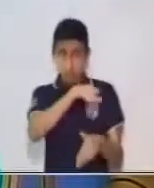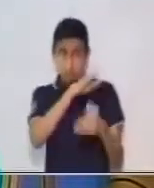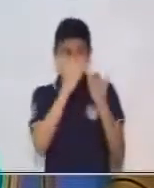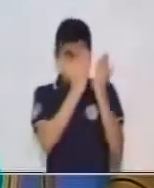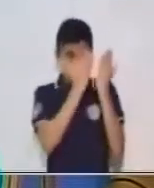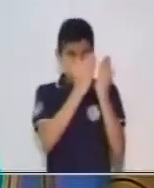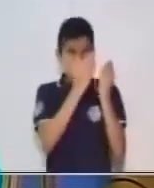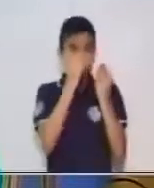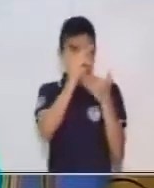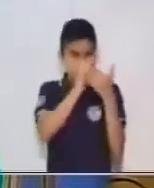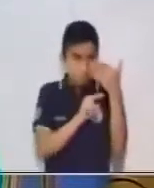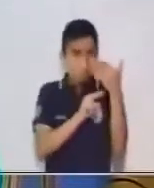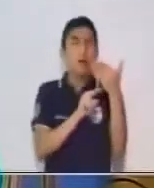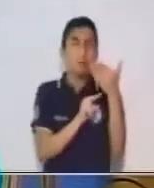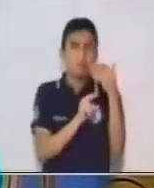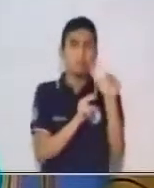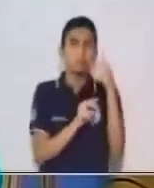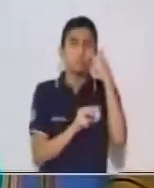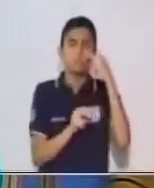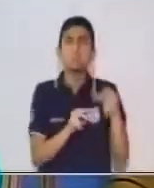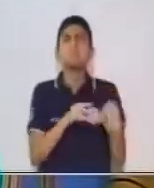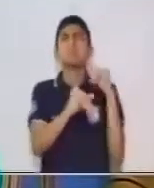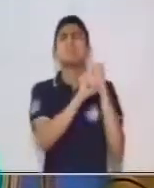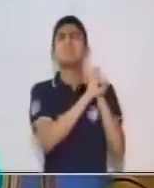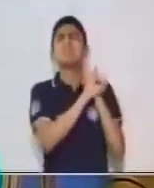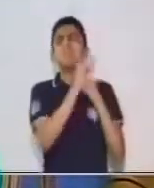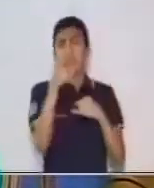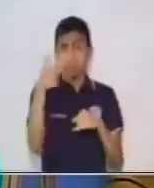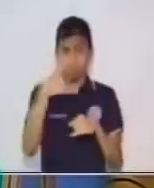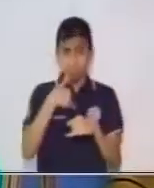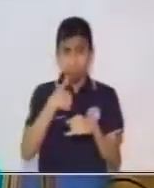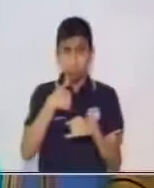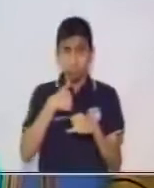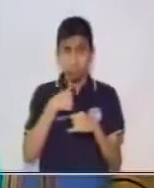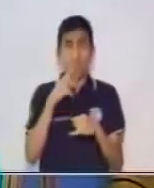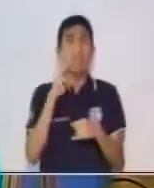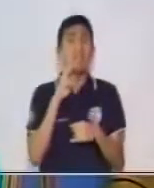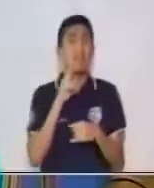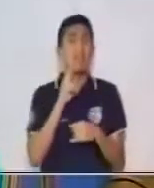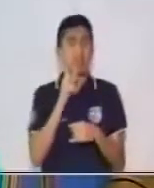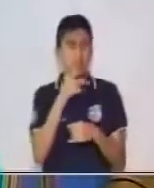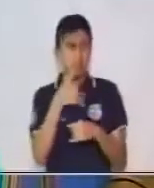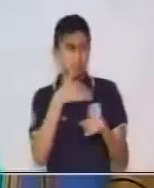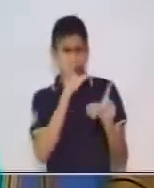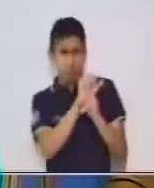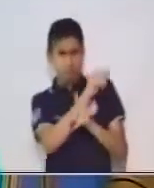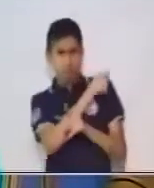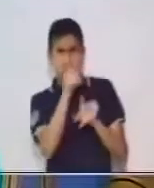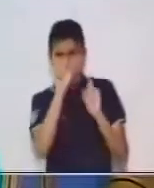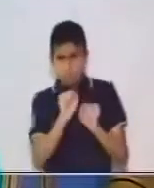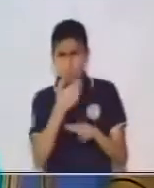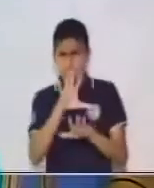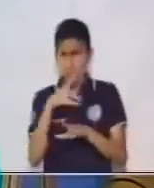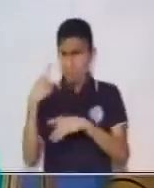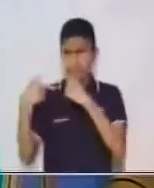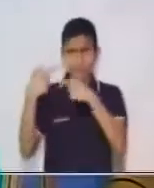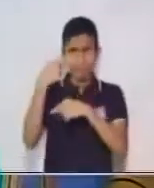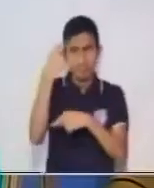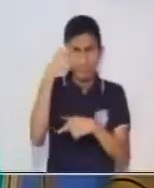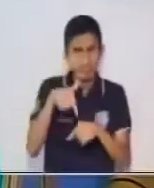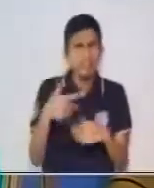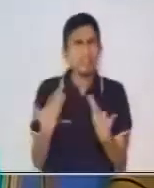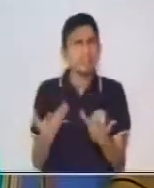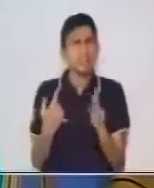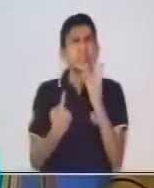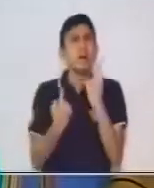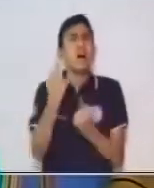Vamos a identificar en este punto si existe un verbo. Y según ustedes, si lo que hemos estado trabajando, ¿cuál es